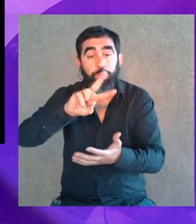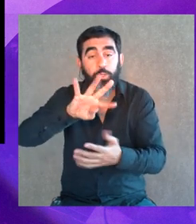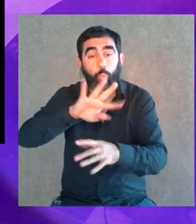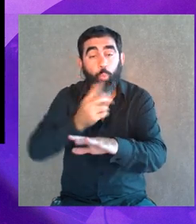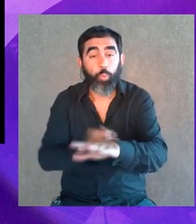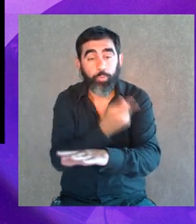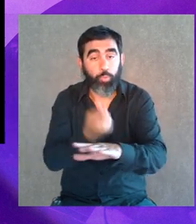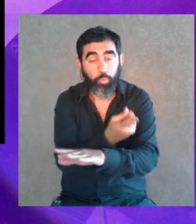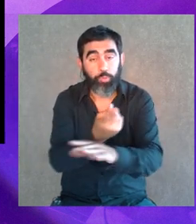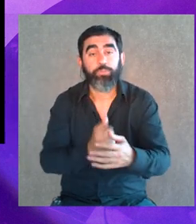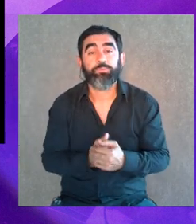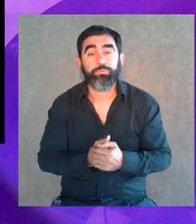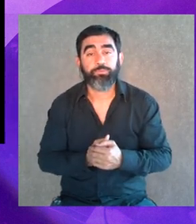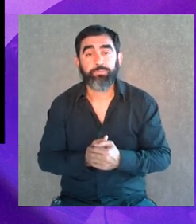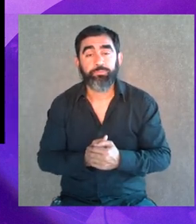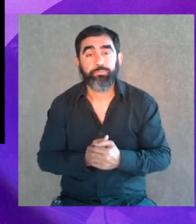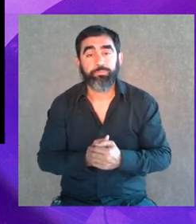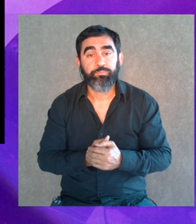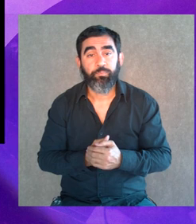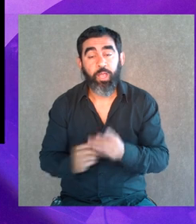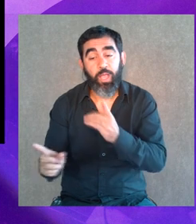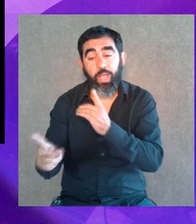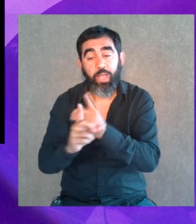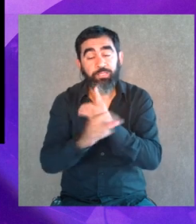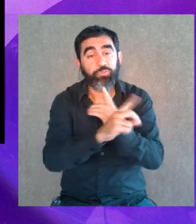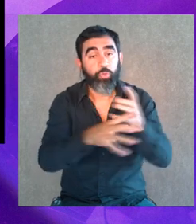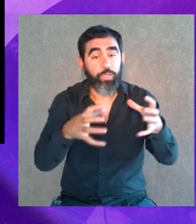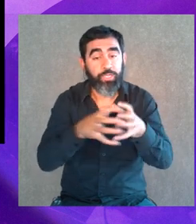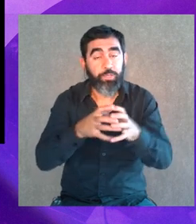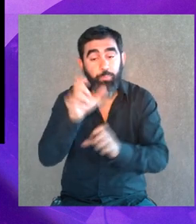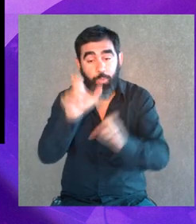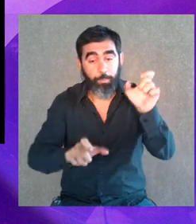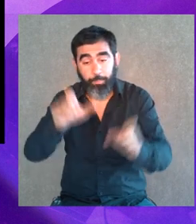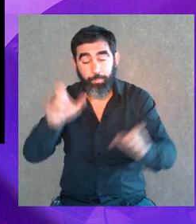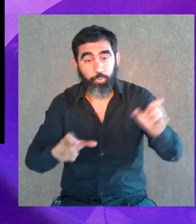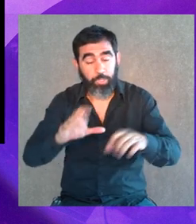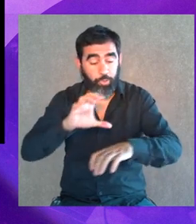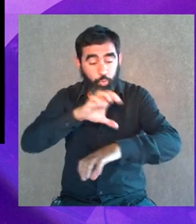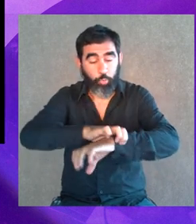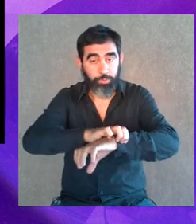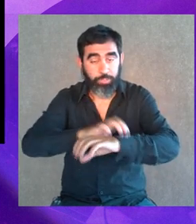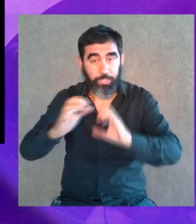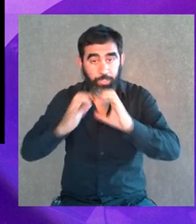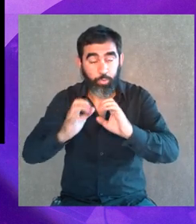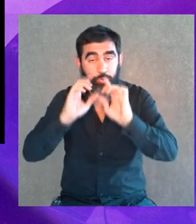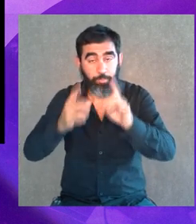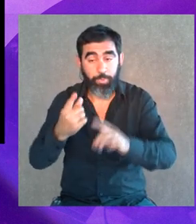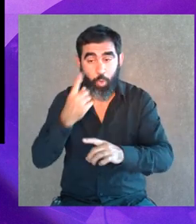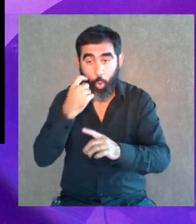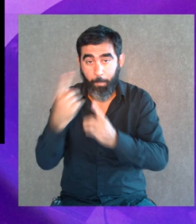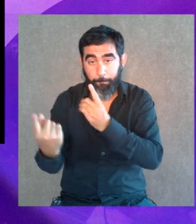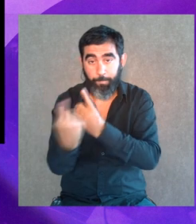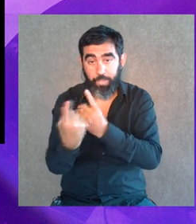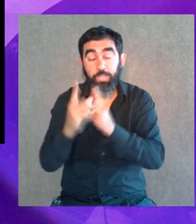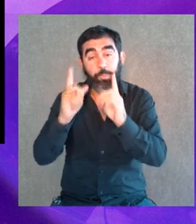horas, de la atención en equipo a las personas con tobillera, atendemos